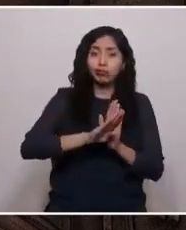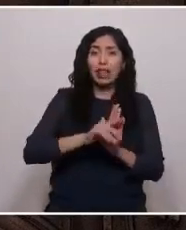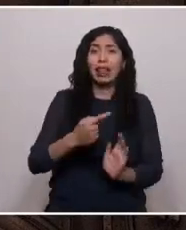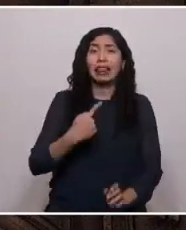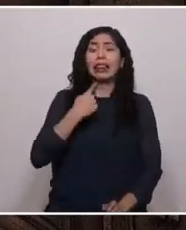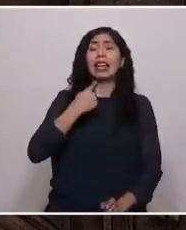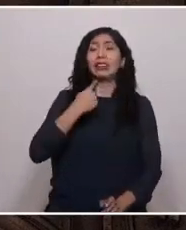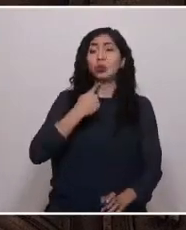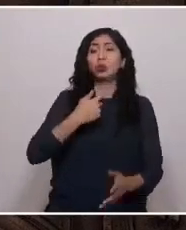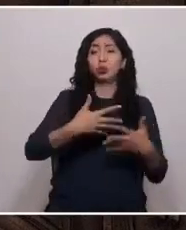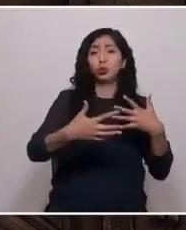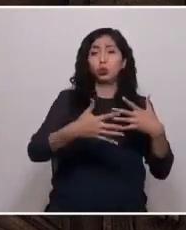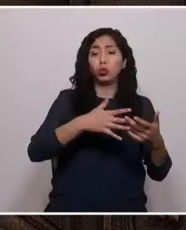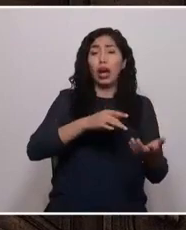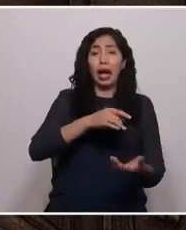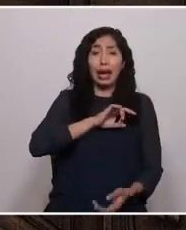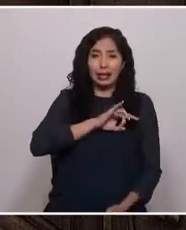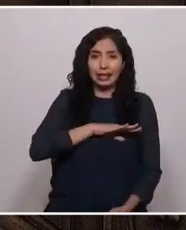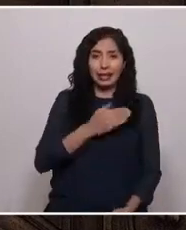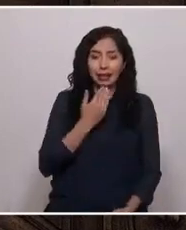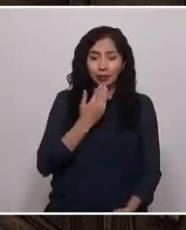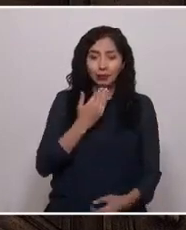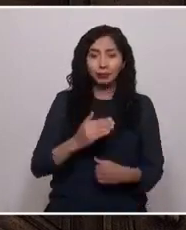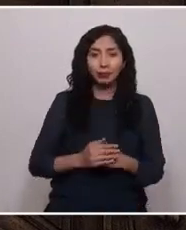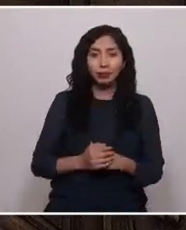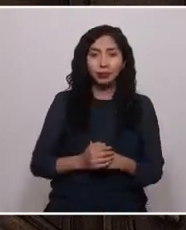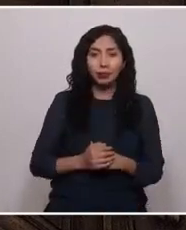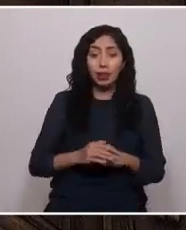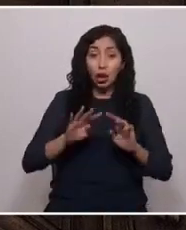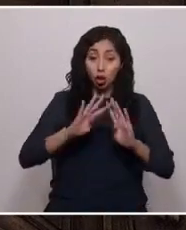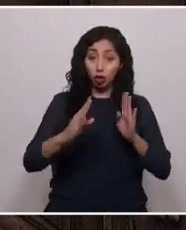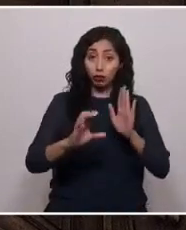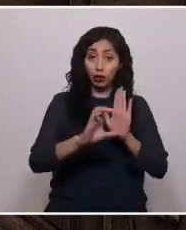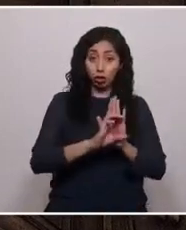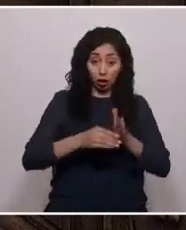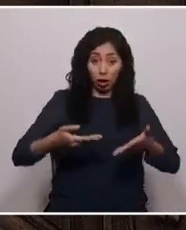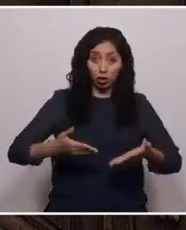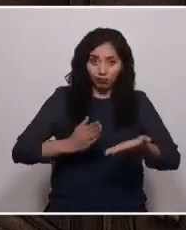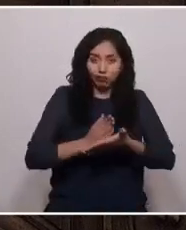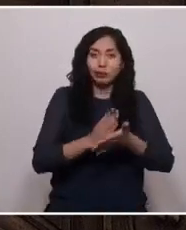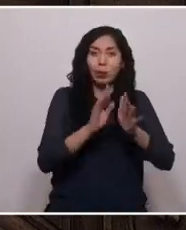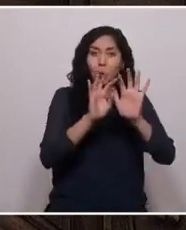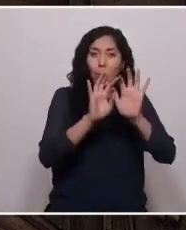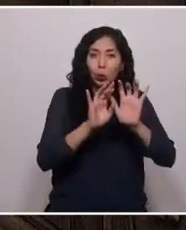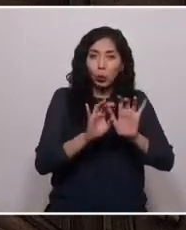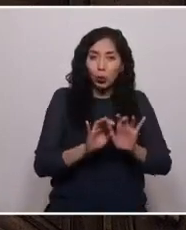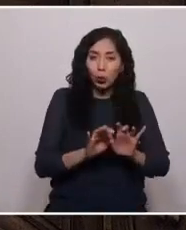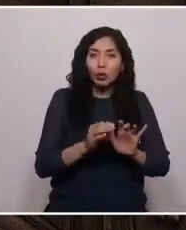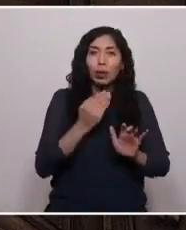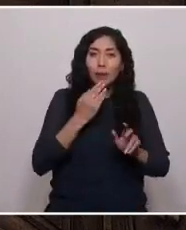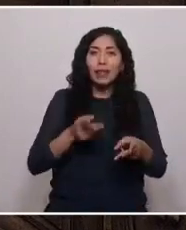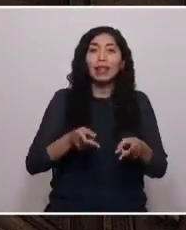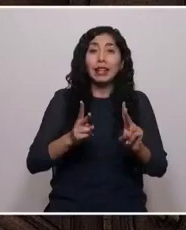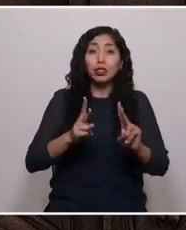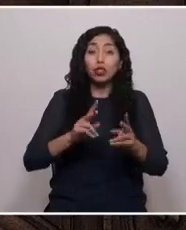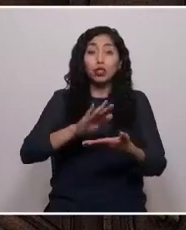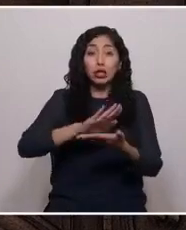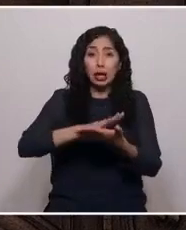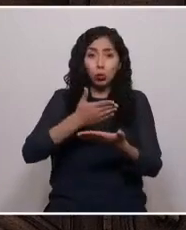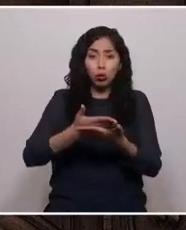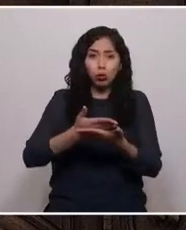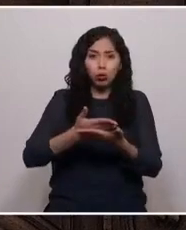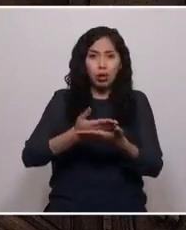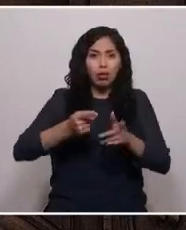Chile. De este modo, la convención que comenzará a escribir, el derecho a la salud, será de una realidad,